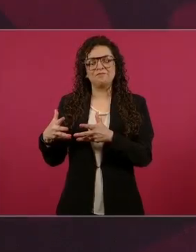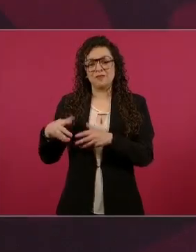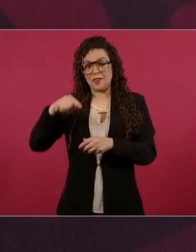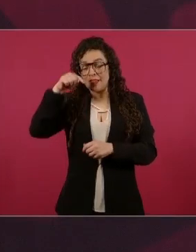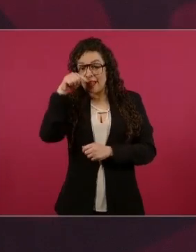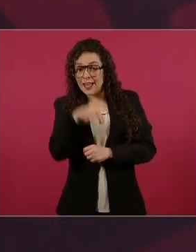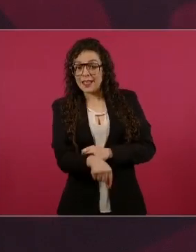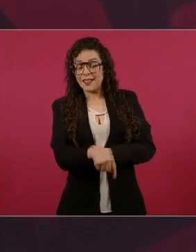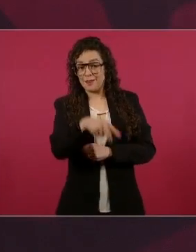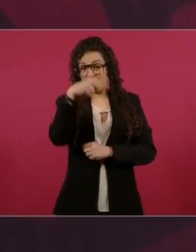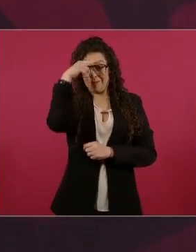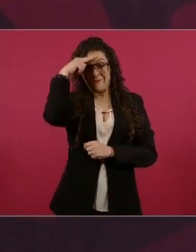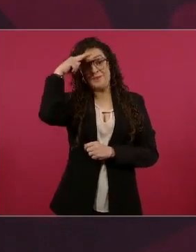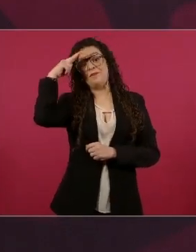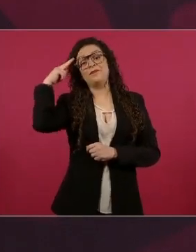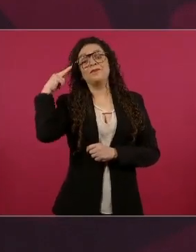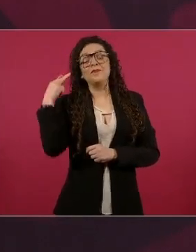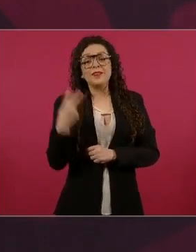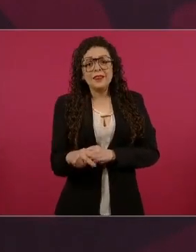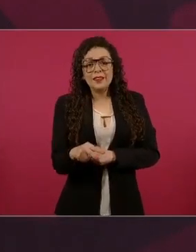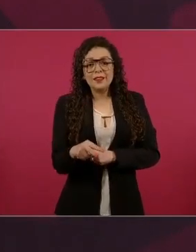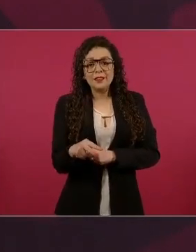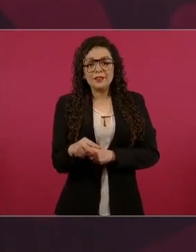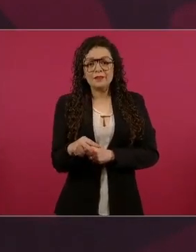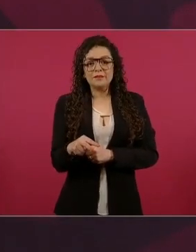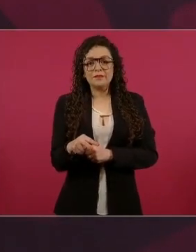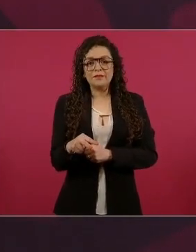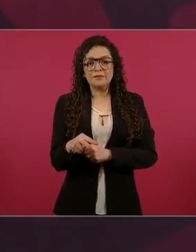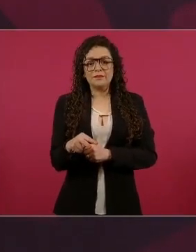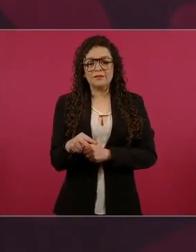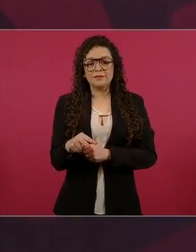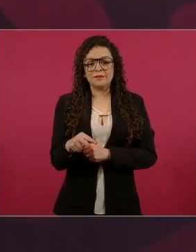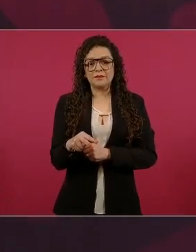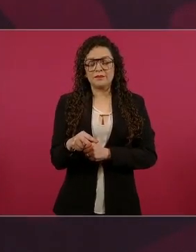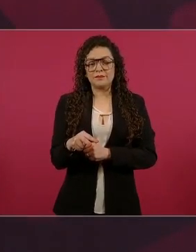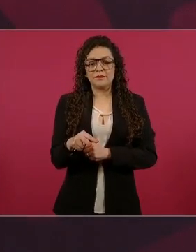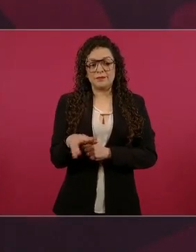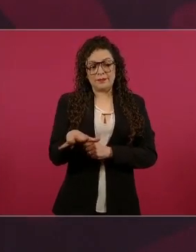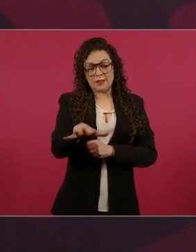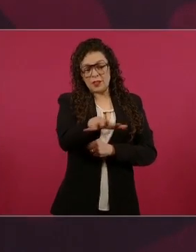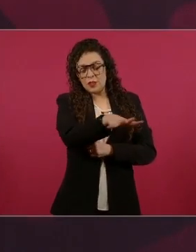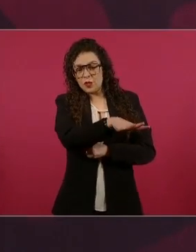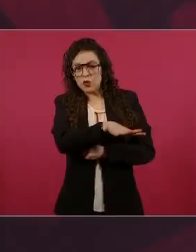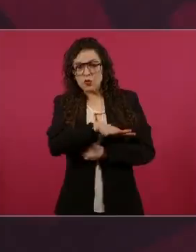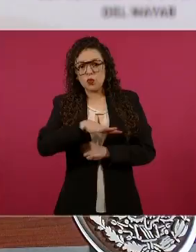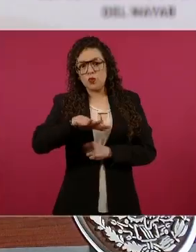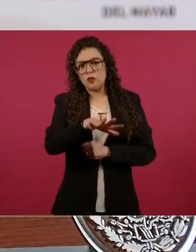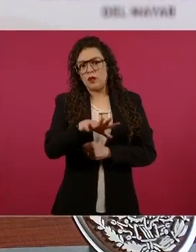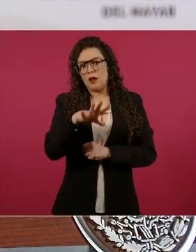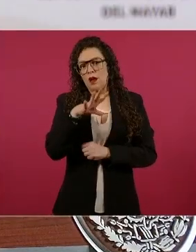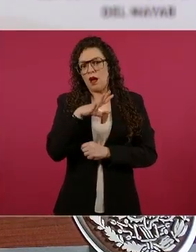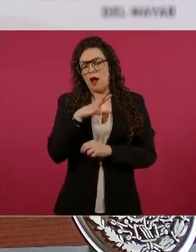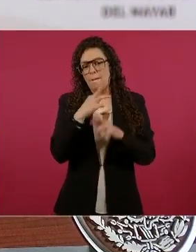profundo en valores.